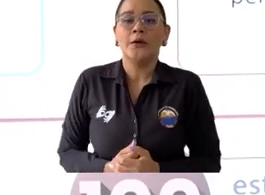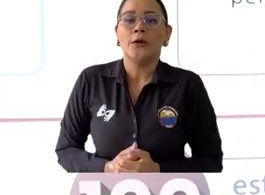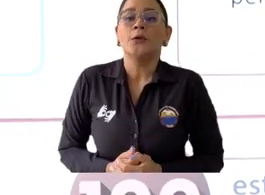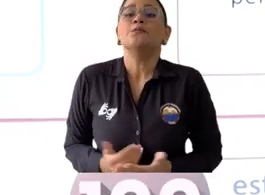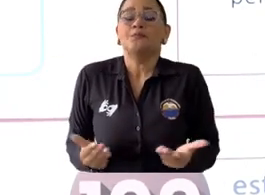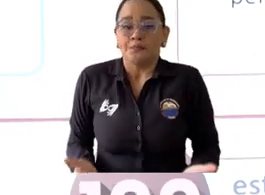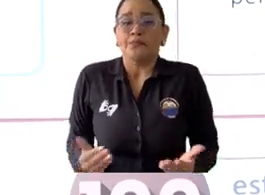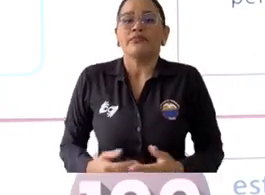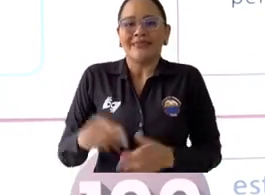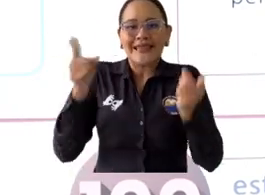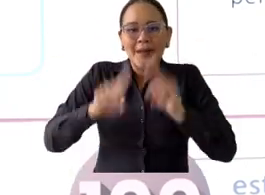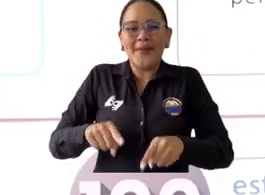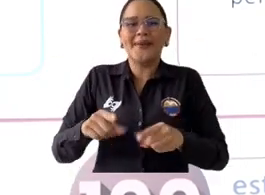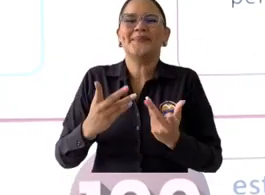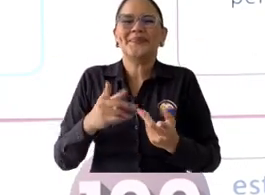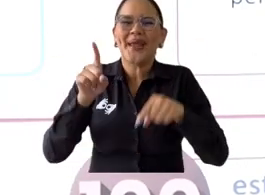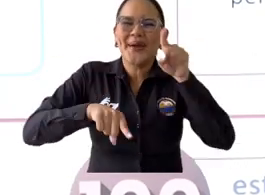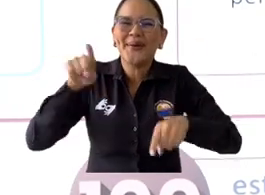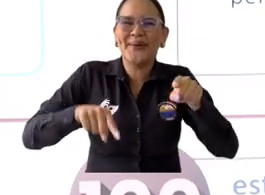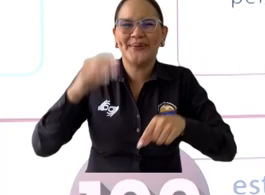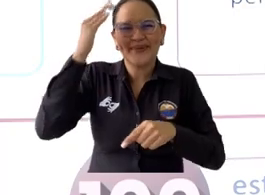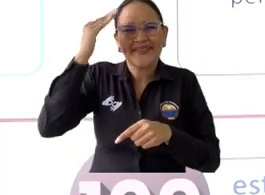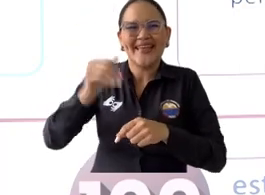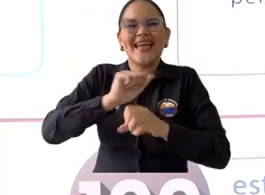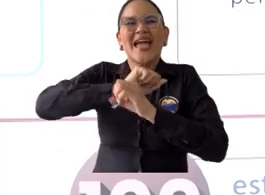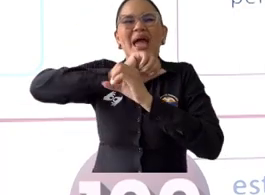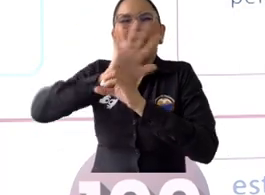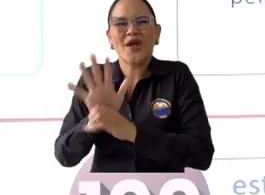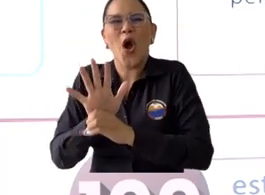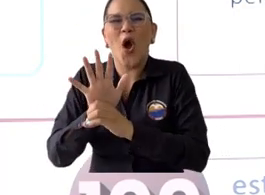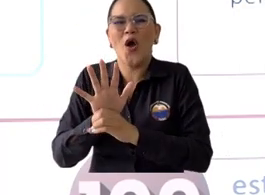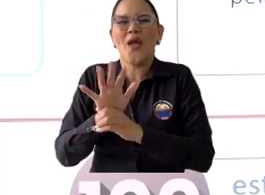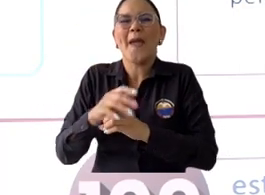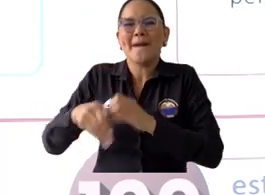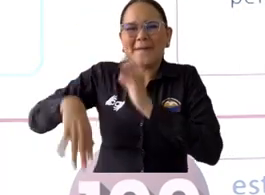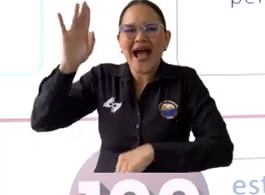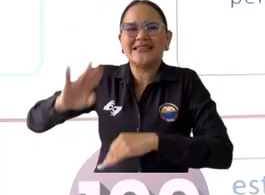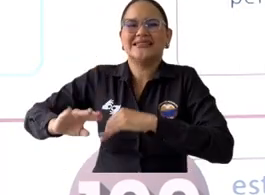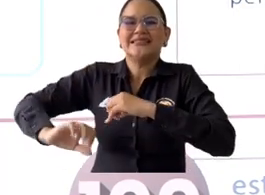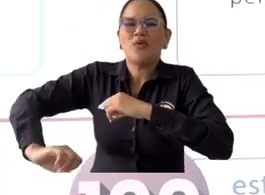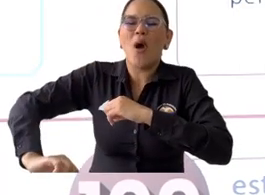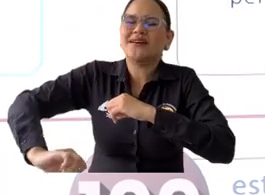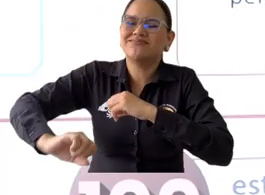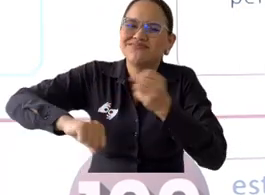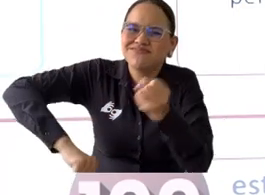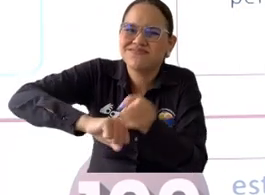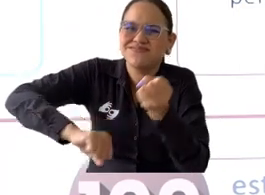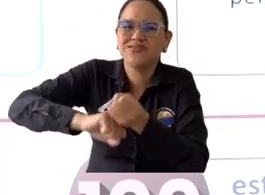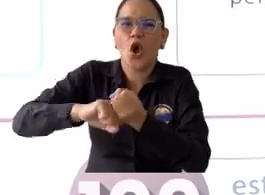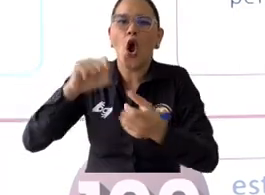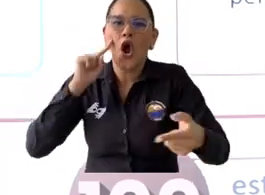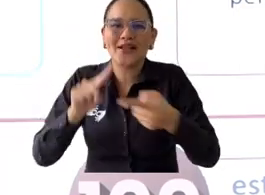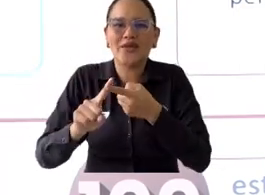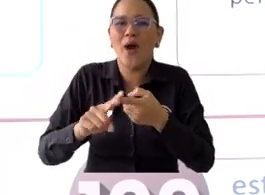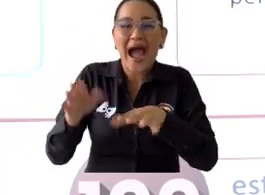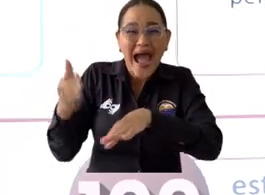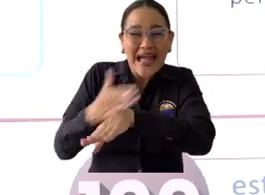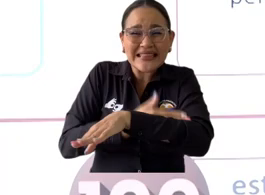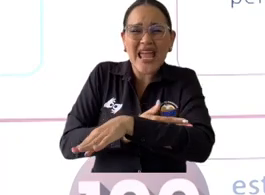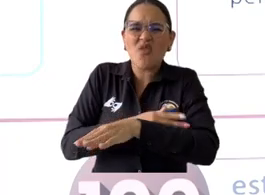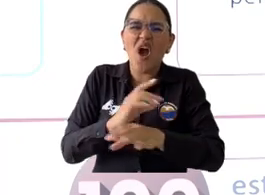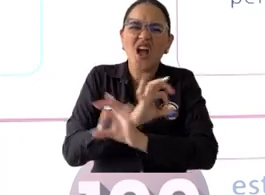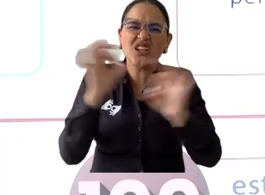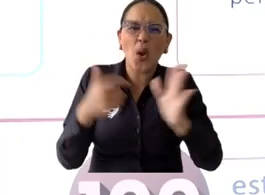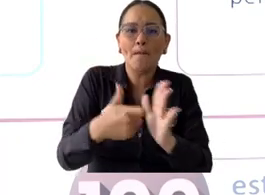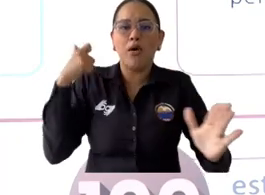reingresaron y se graduaron, pero muchos otros reingresaron, se retiraron, cancelan matrículas en el último momento y en muchos casos esto no es un problema económico, en realidad